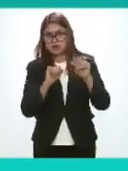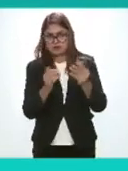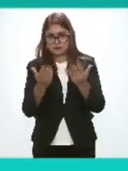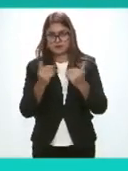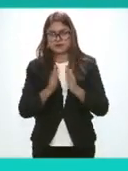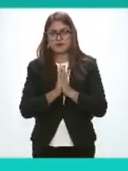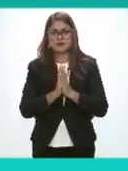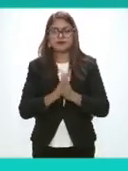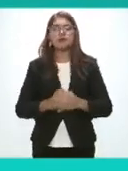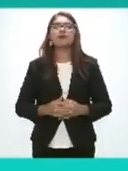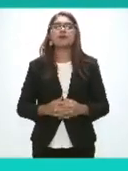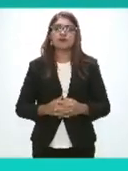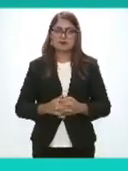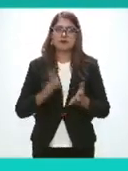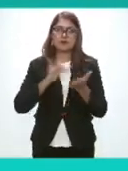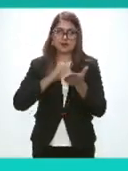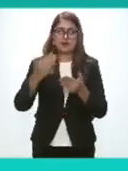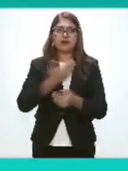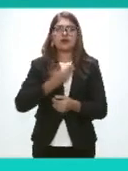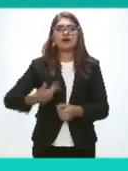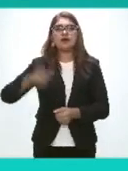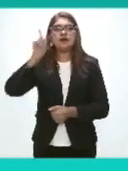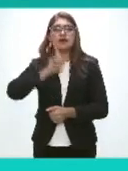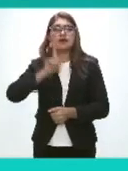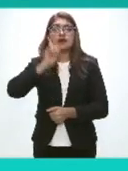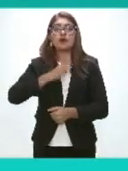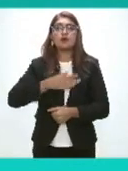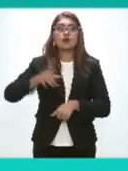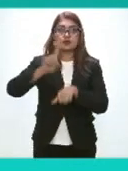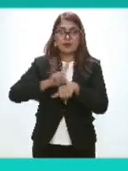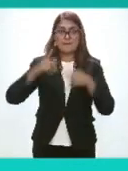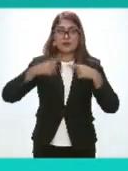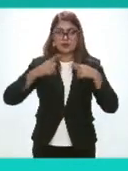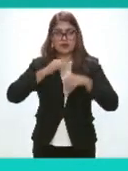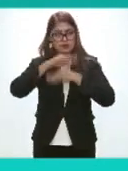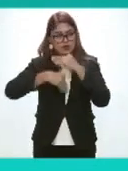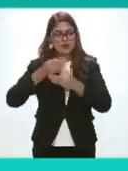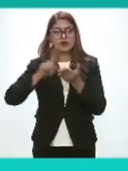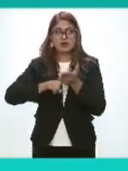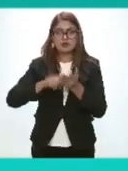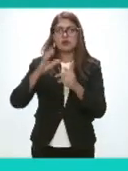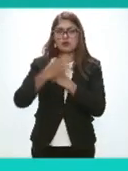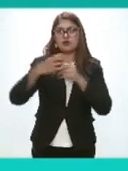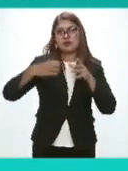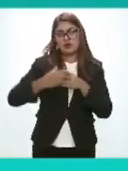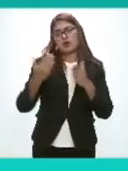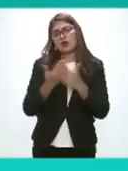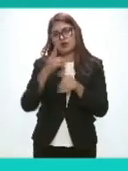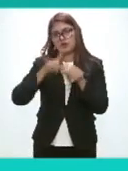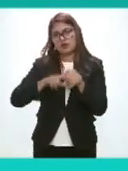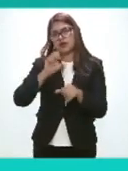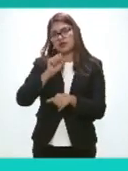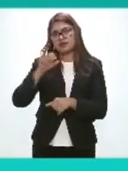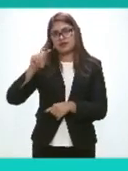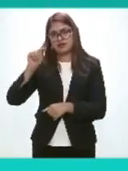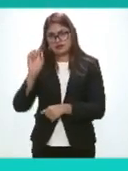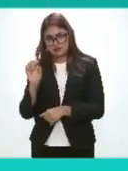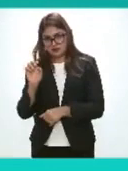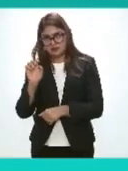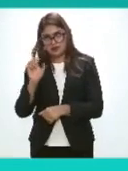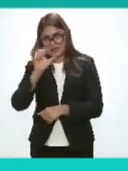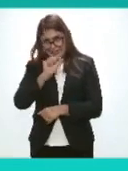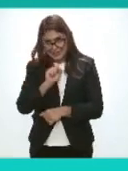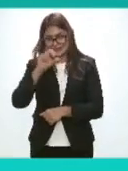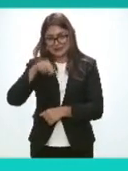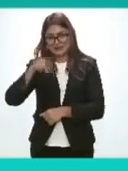Gracias presidenta Buenos días A las personas Que integran El Consejo Nacional Del Sistema Nacional De Transparencia Y que nos acompañen